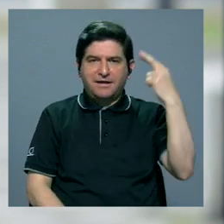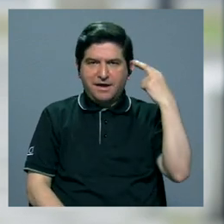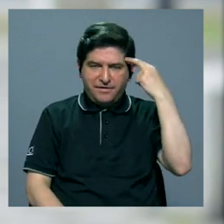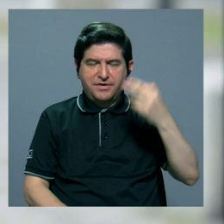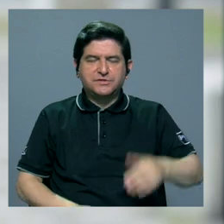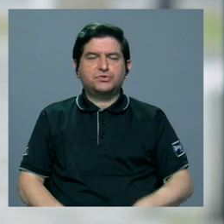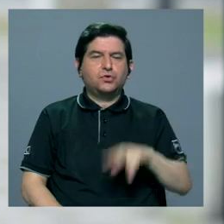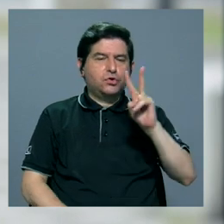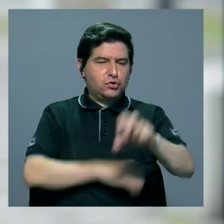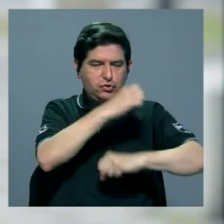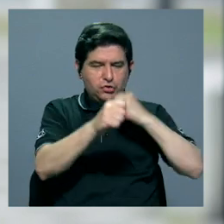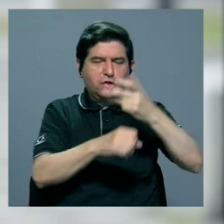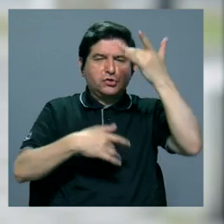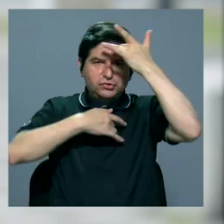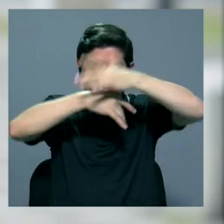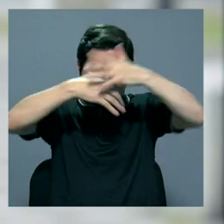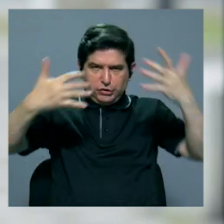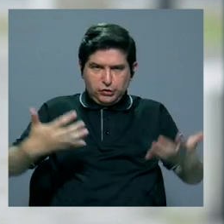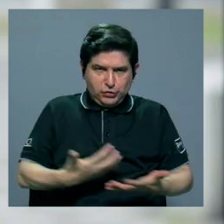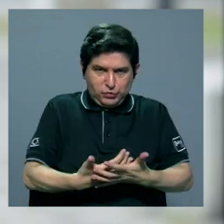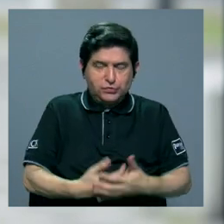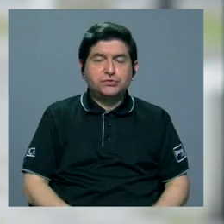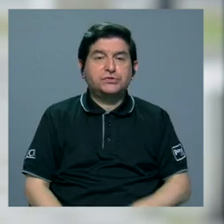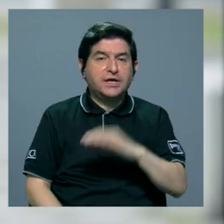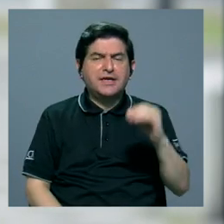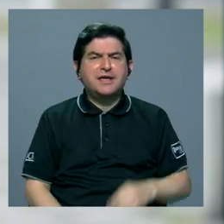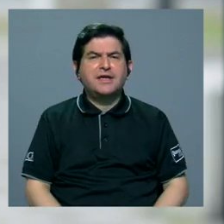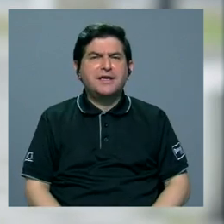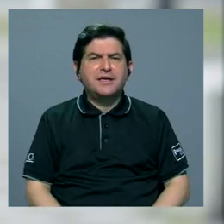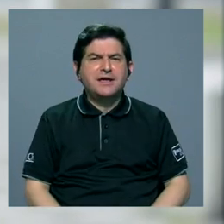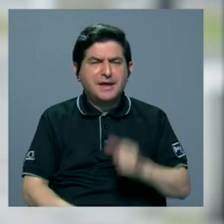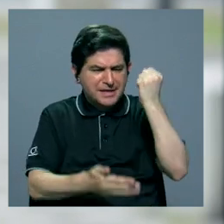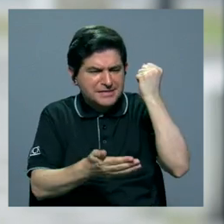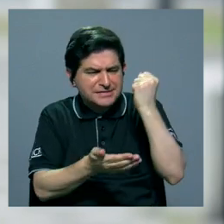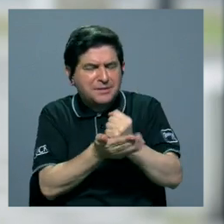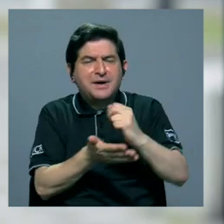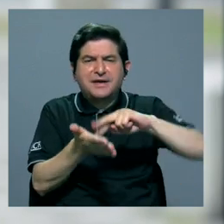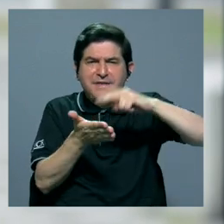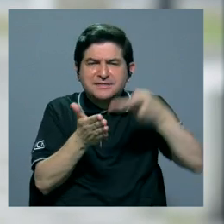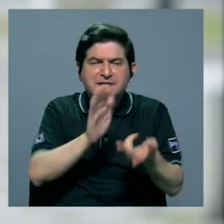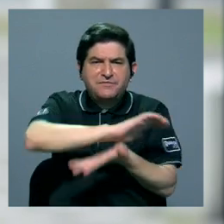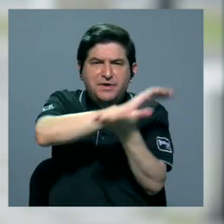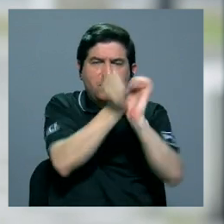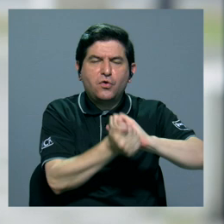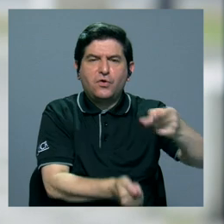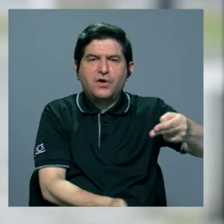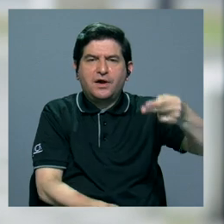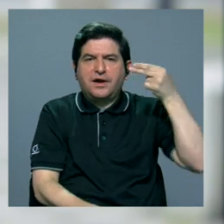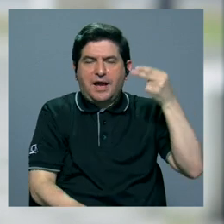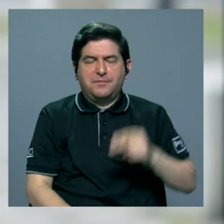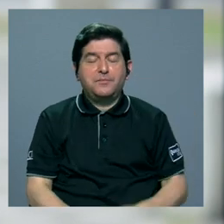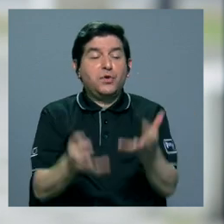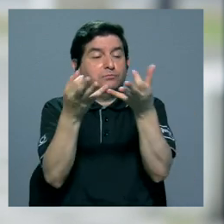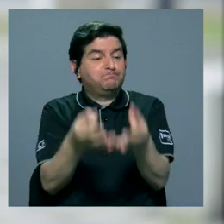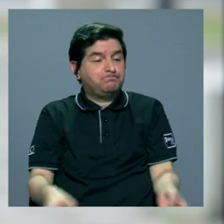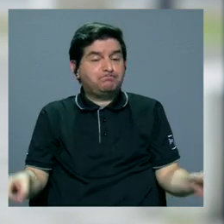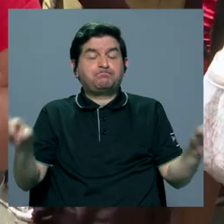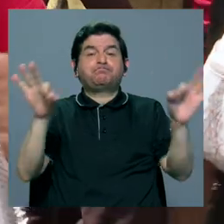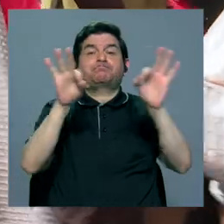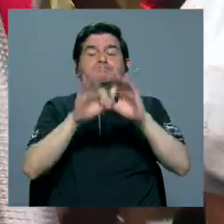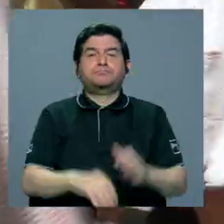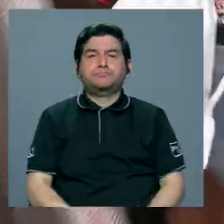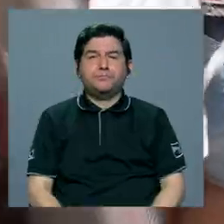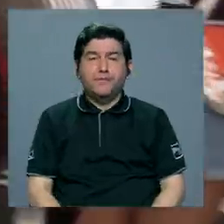dos años de pandemia Y han quedado marcados Porque este es un cambio histórico Trascendental